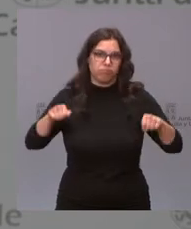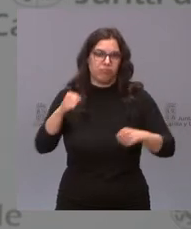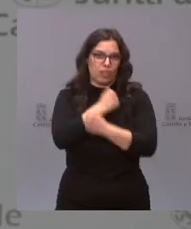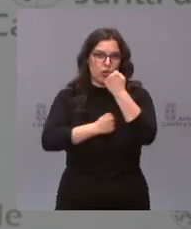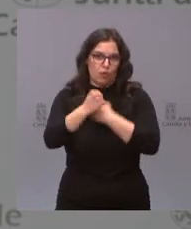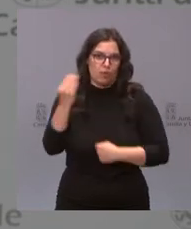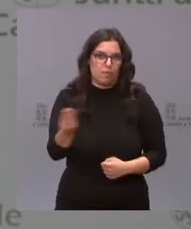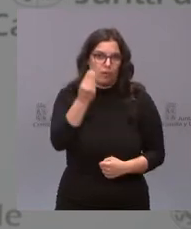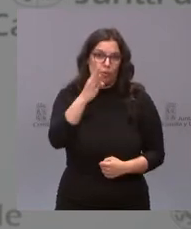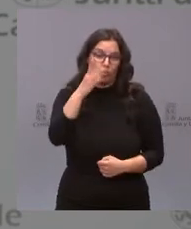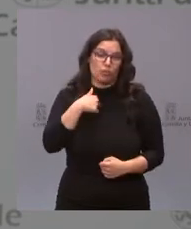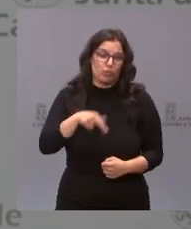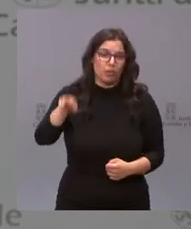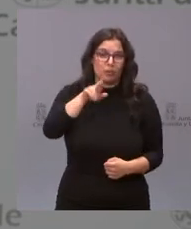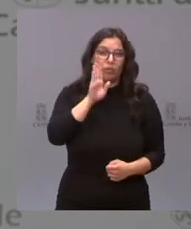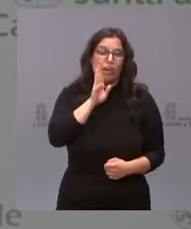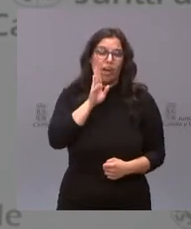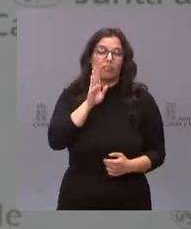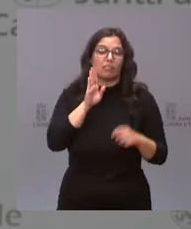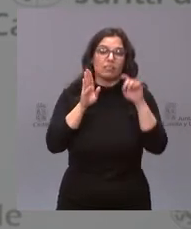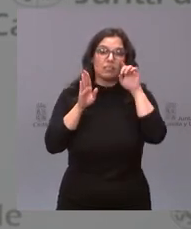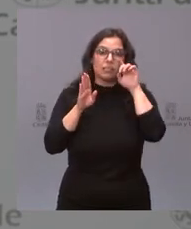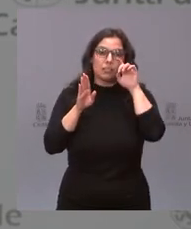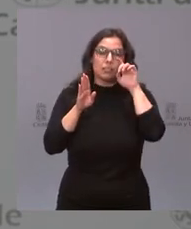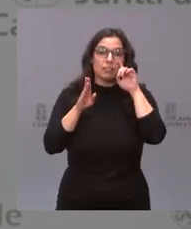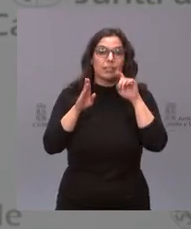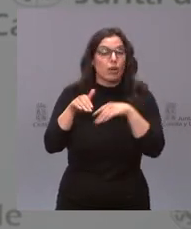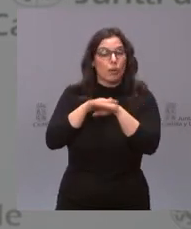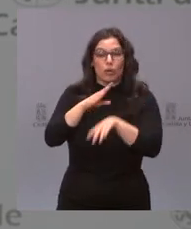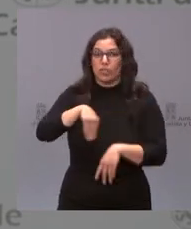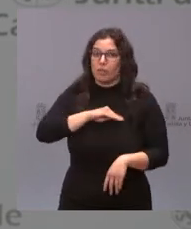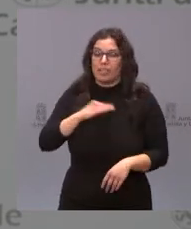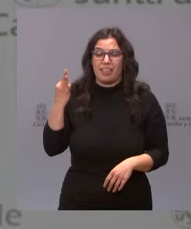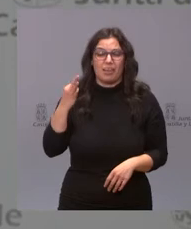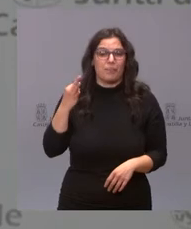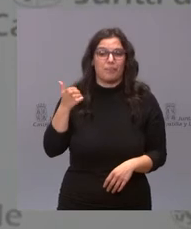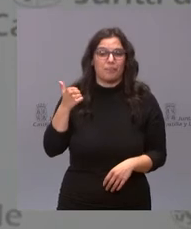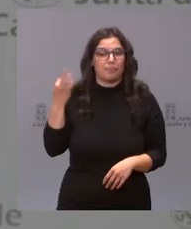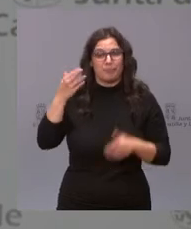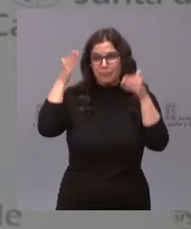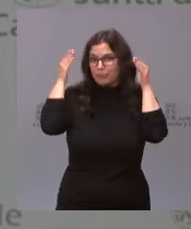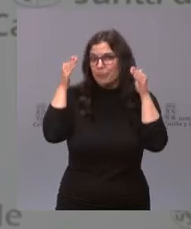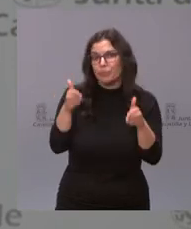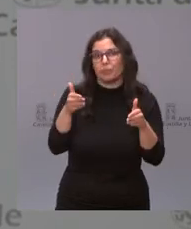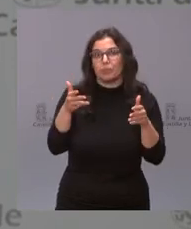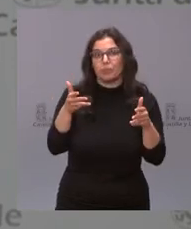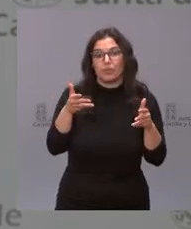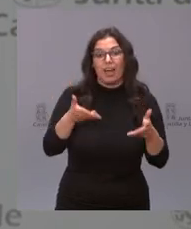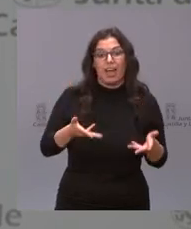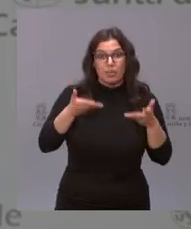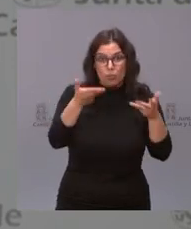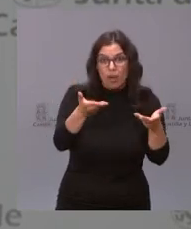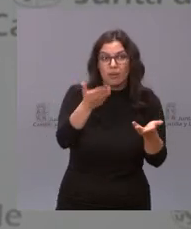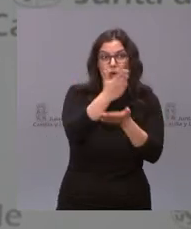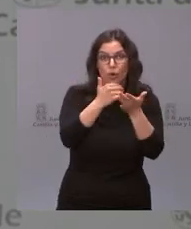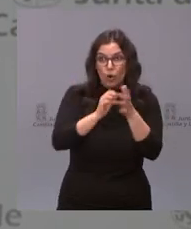en una de las cosas que he dicho en mi primera intervención y es que el gobierno de España pues se centre en ayudar a las comunidades autónomas